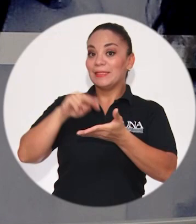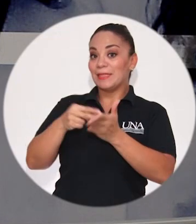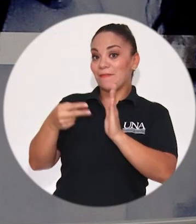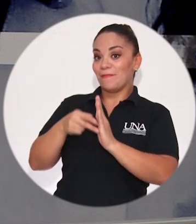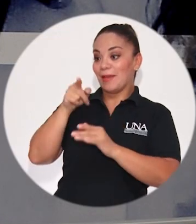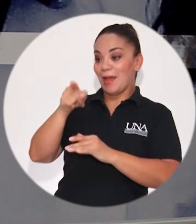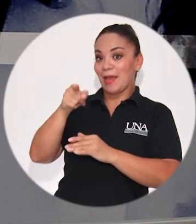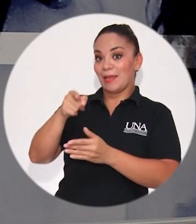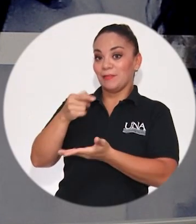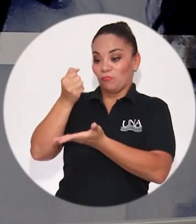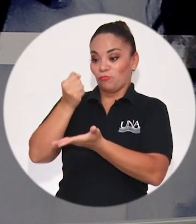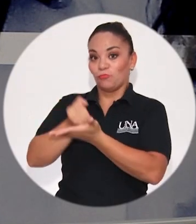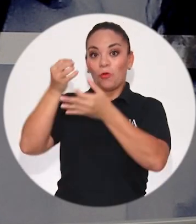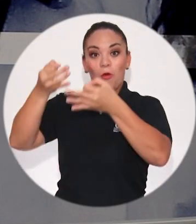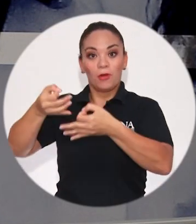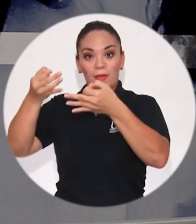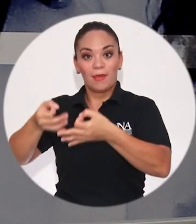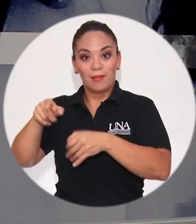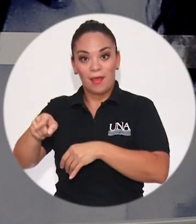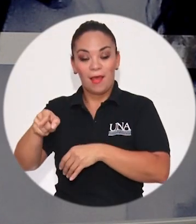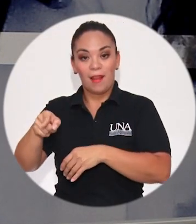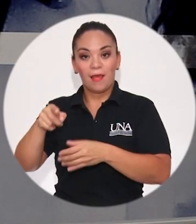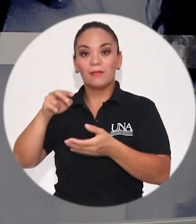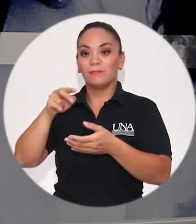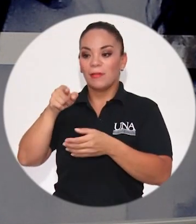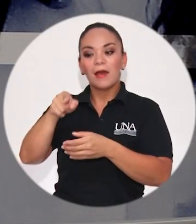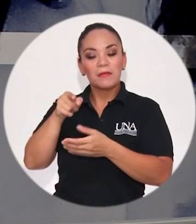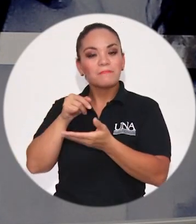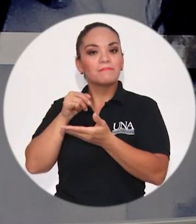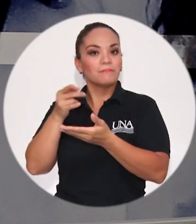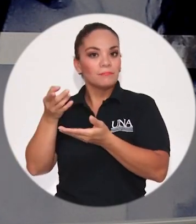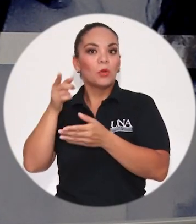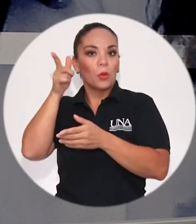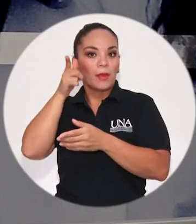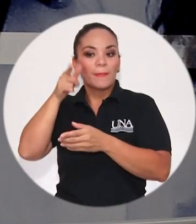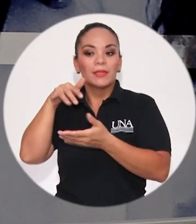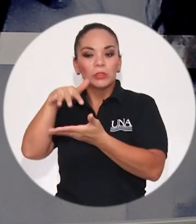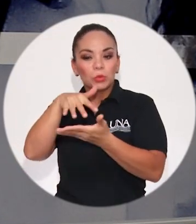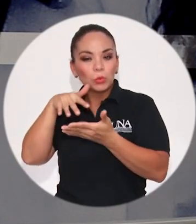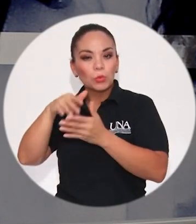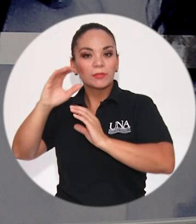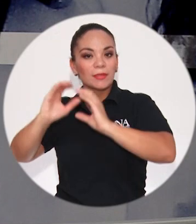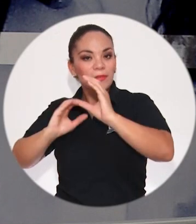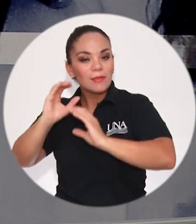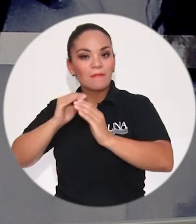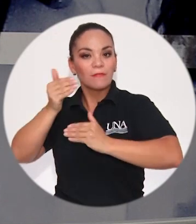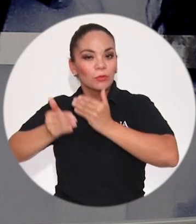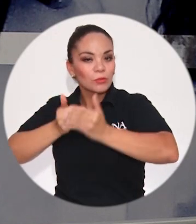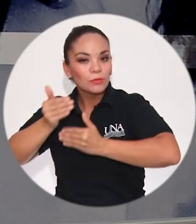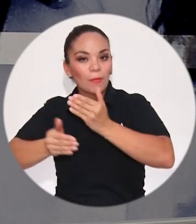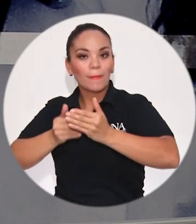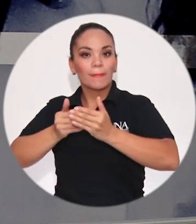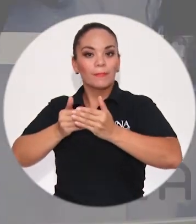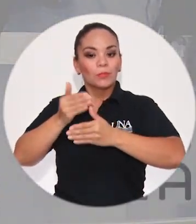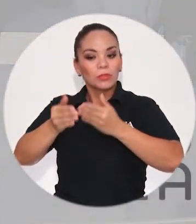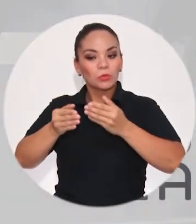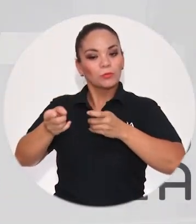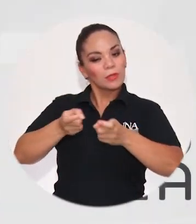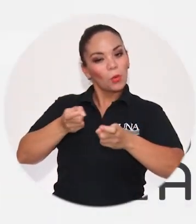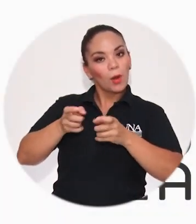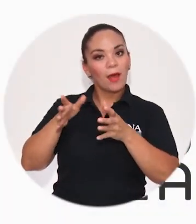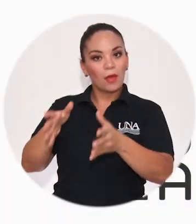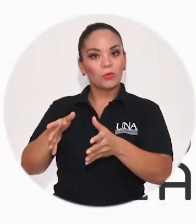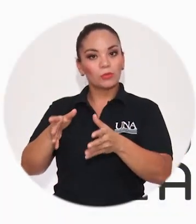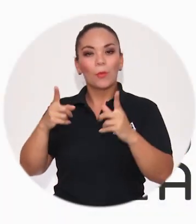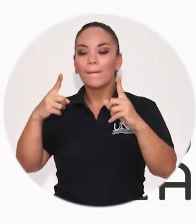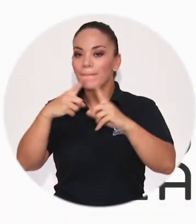la ayuda de la Universidad Nacional, en este momento los productores de la región productora de café Tarrasú, que incluye